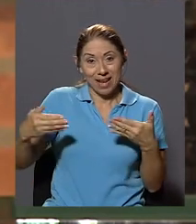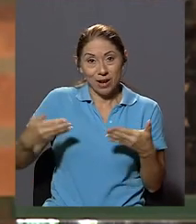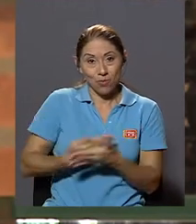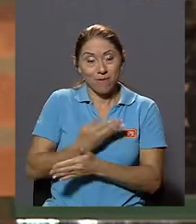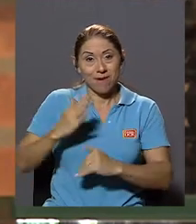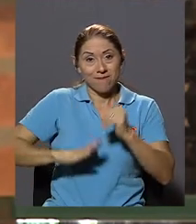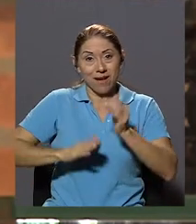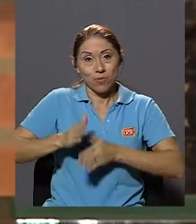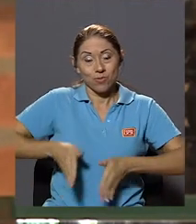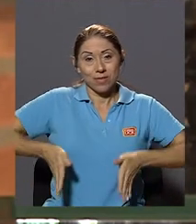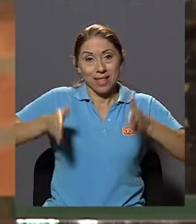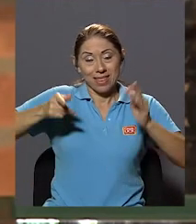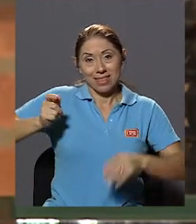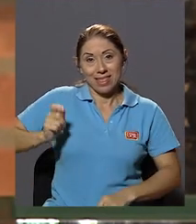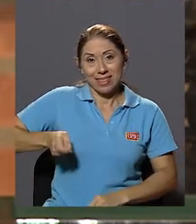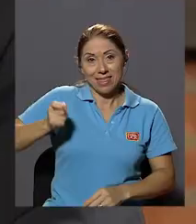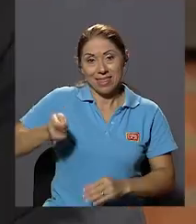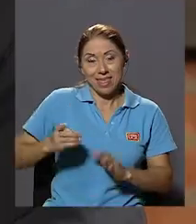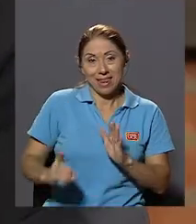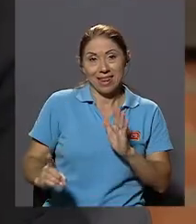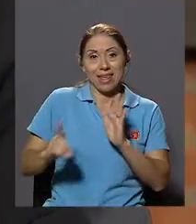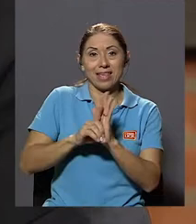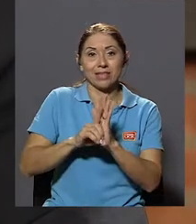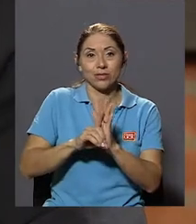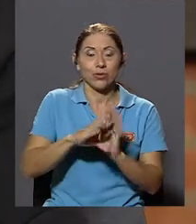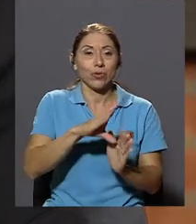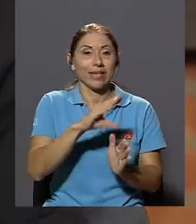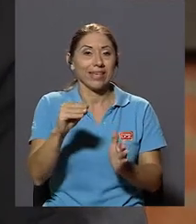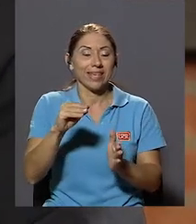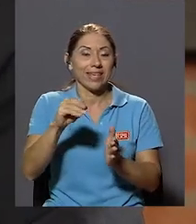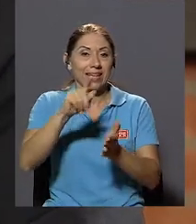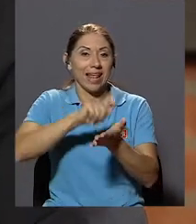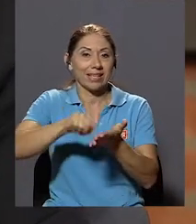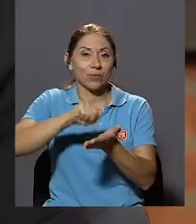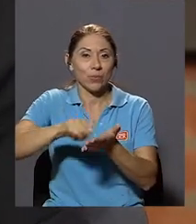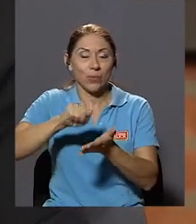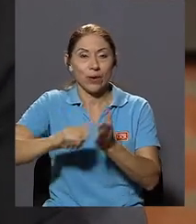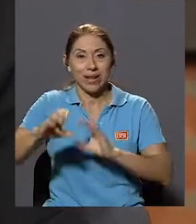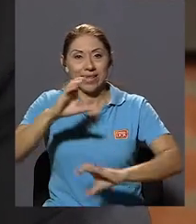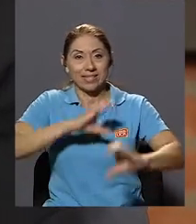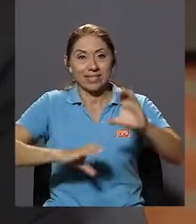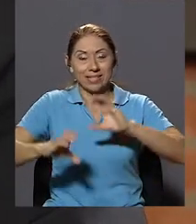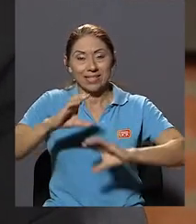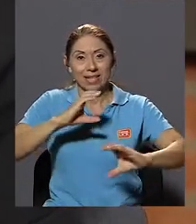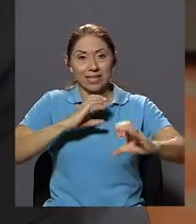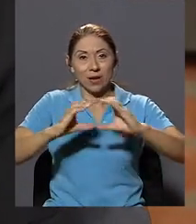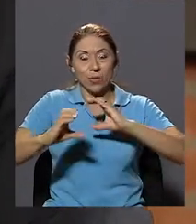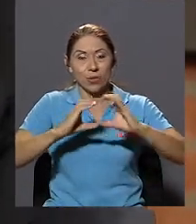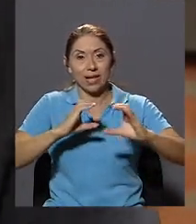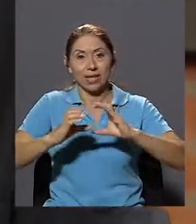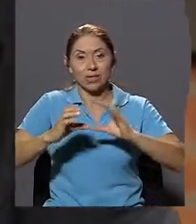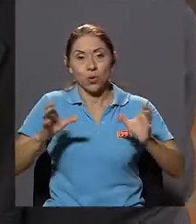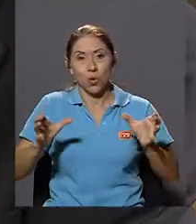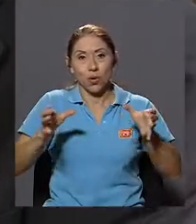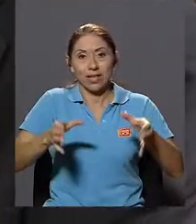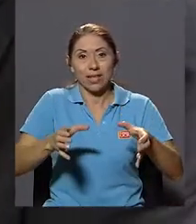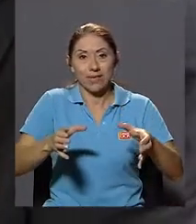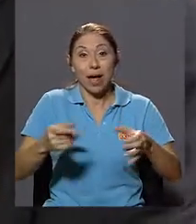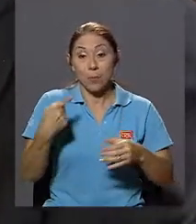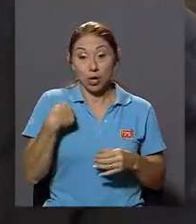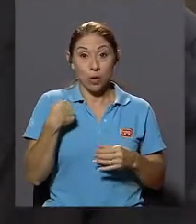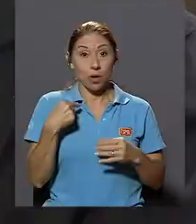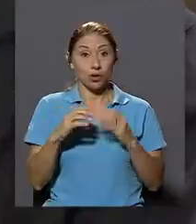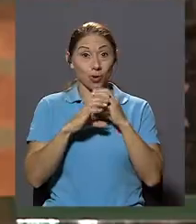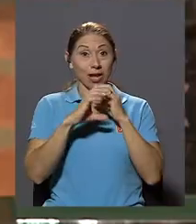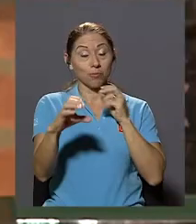nueva Facultad De Derecho Y la Escuela De Ciencias De la Comunicación Colectiva Porque cuando Me bajo Del bus